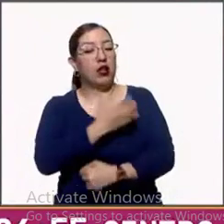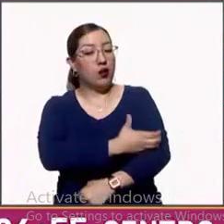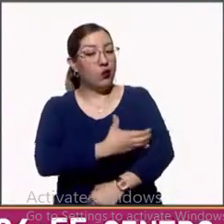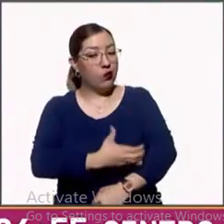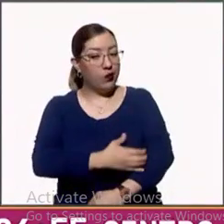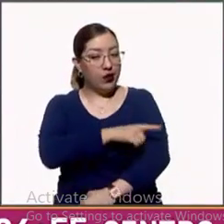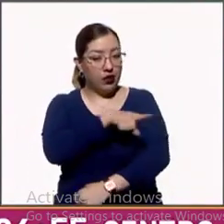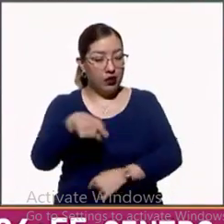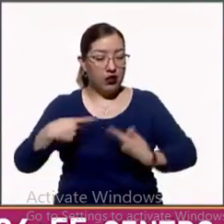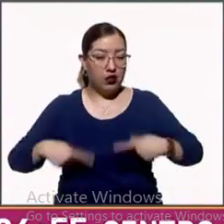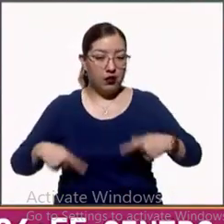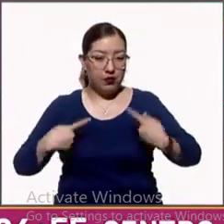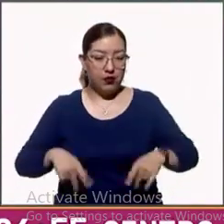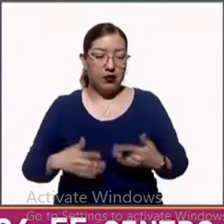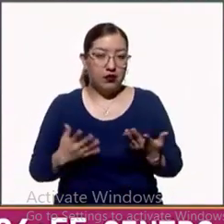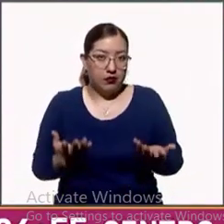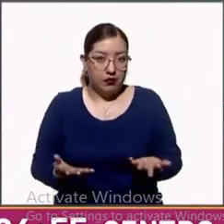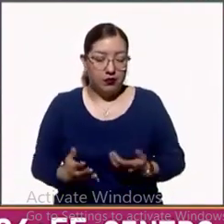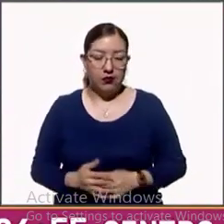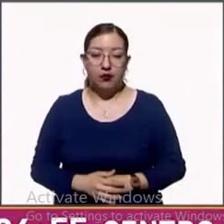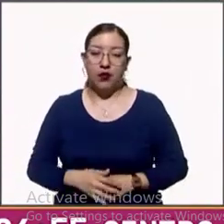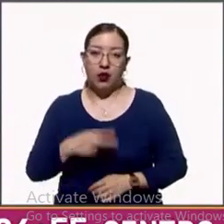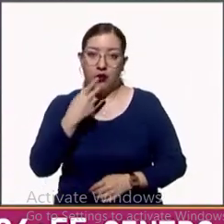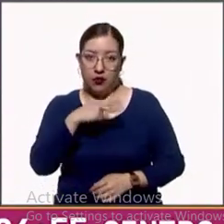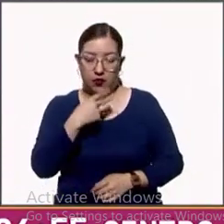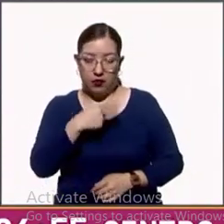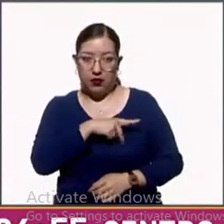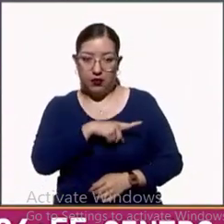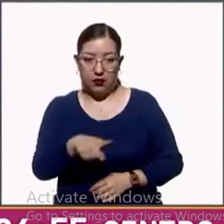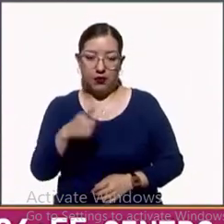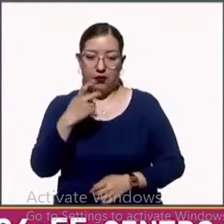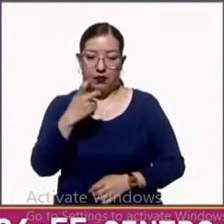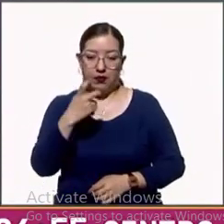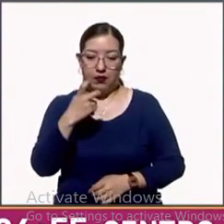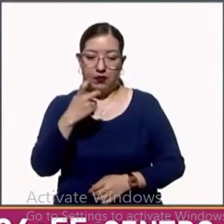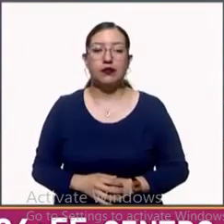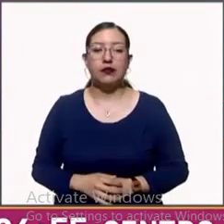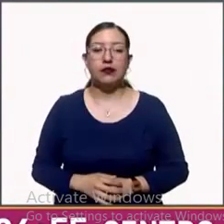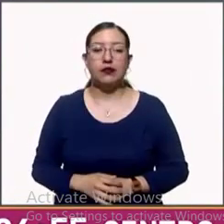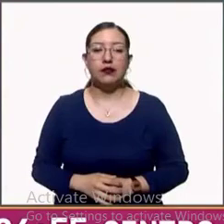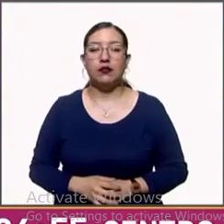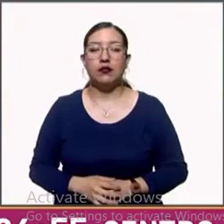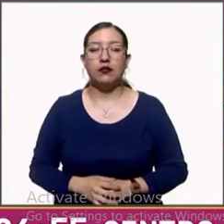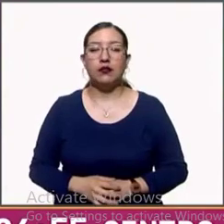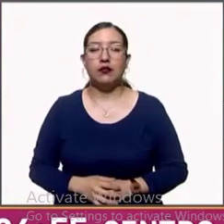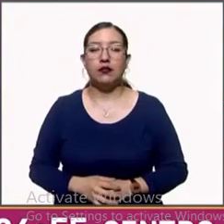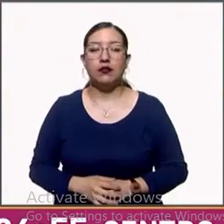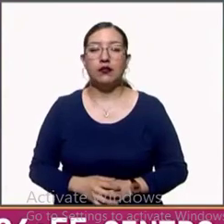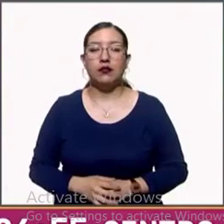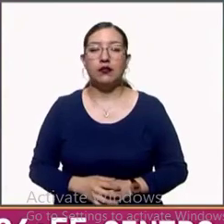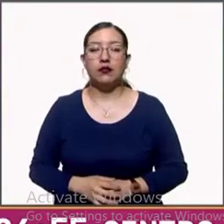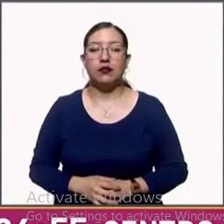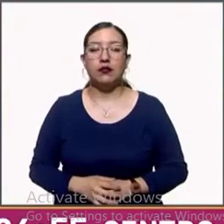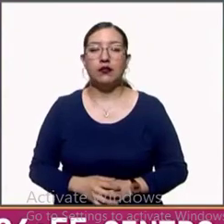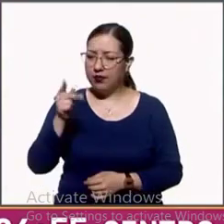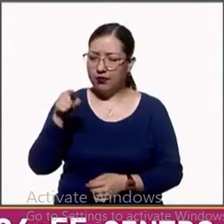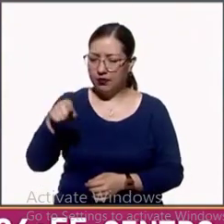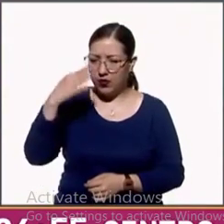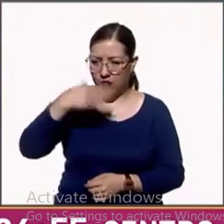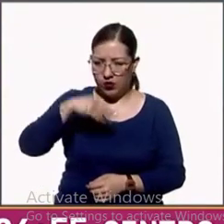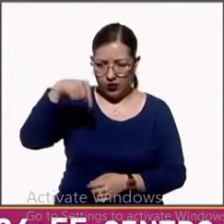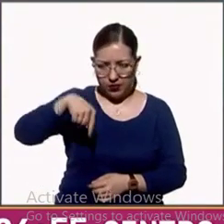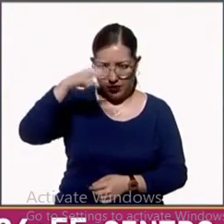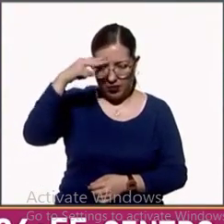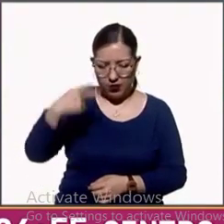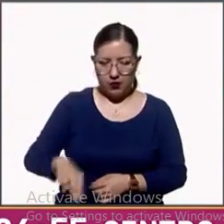¿no? En algún lugar de estos fumadores. Finalmente, usted se enteró que en México entró este